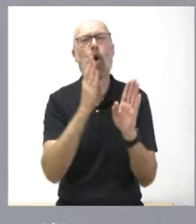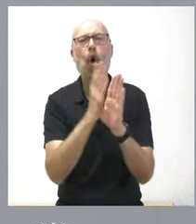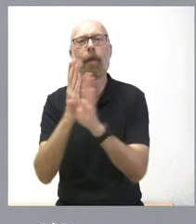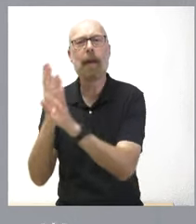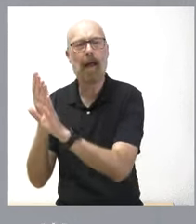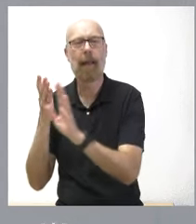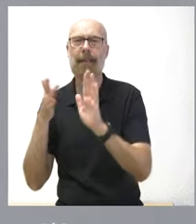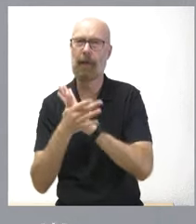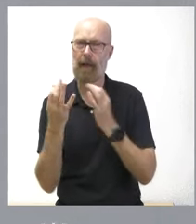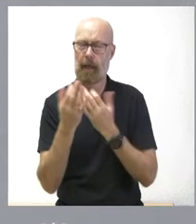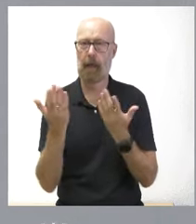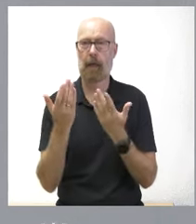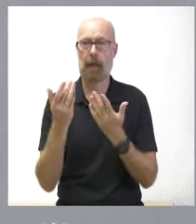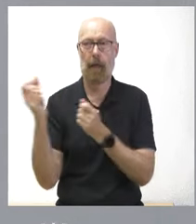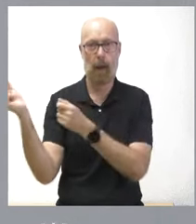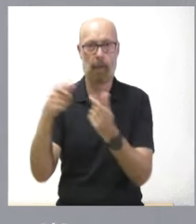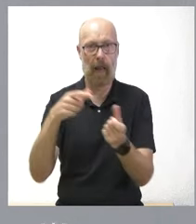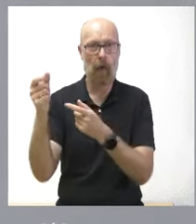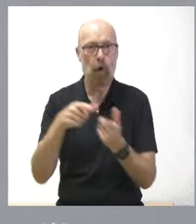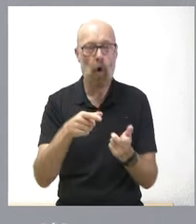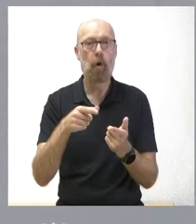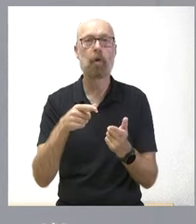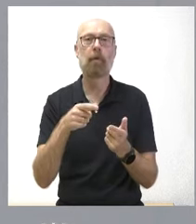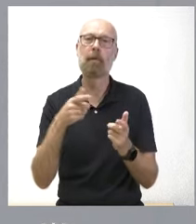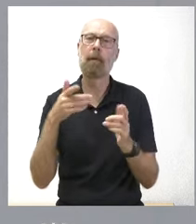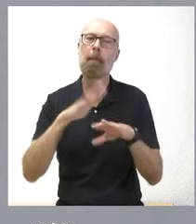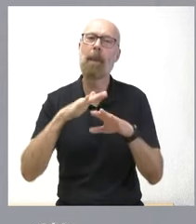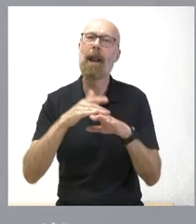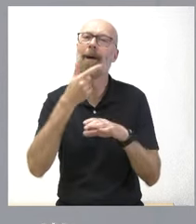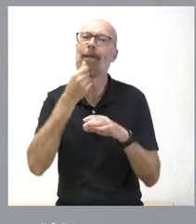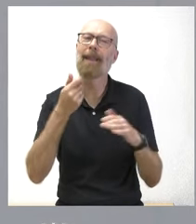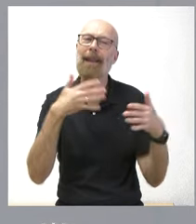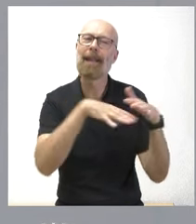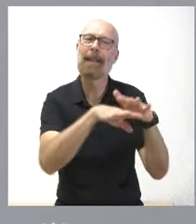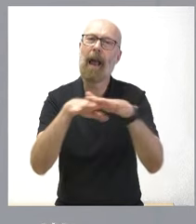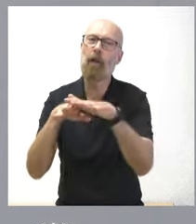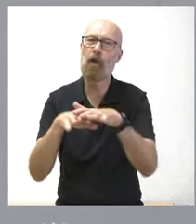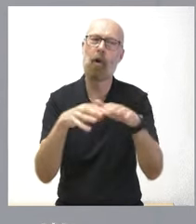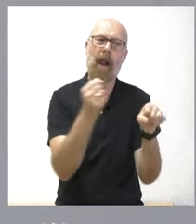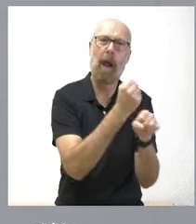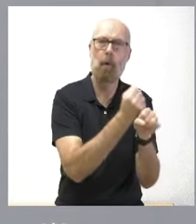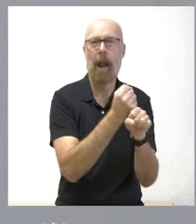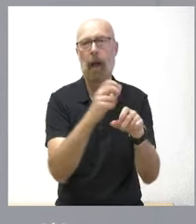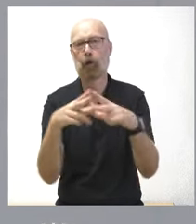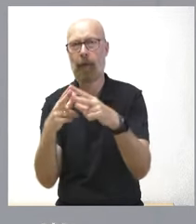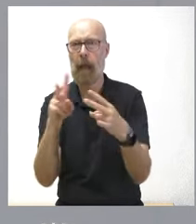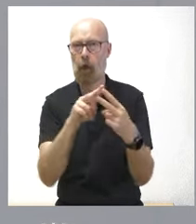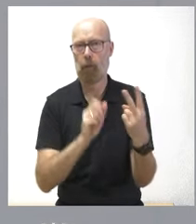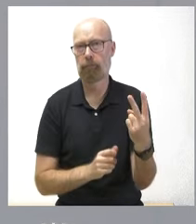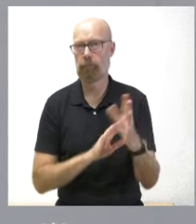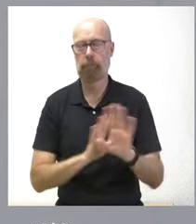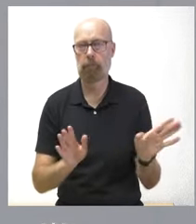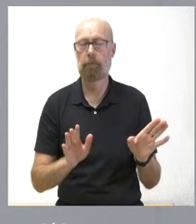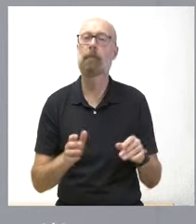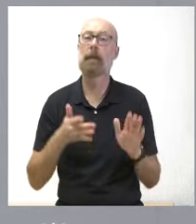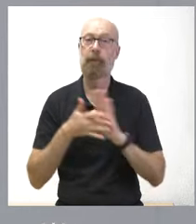supone una inmigración que facilite la integración en el mundo laboral y en el mundo social. Y, por tanto, somos partidarios, por tanto, de la